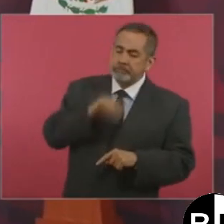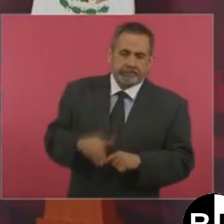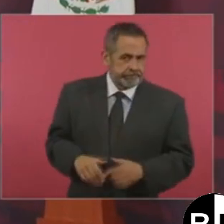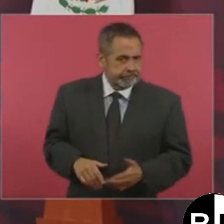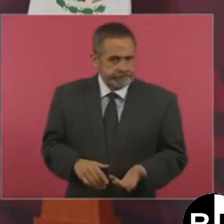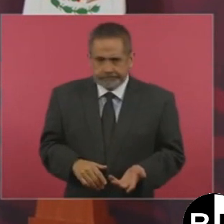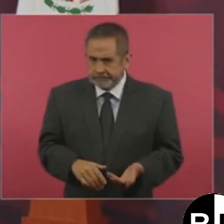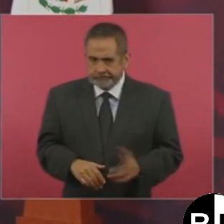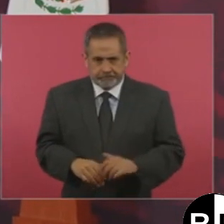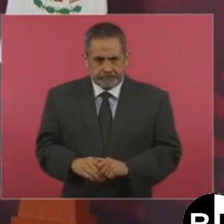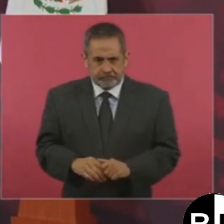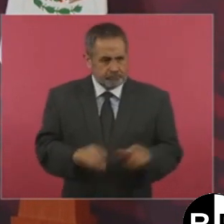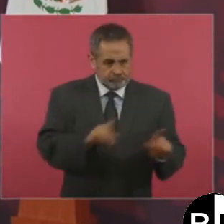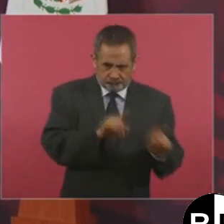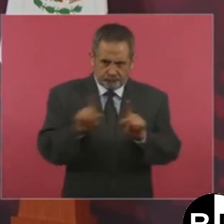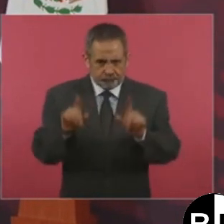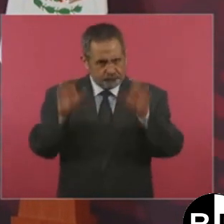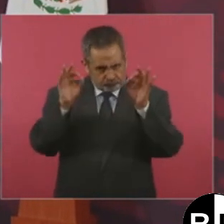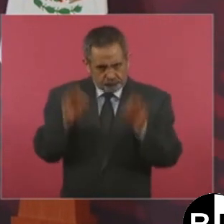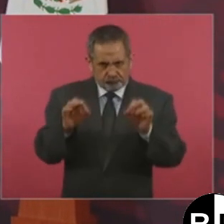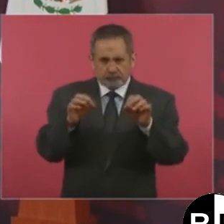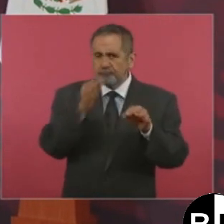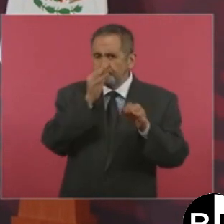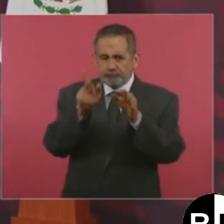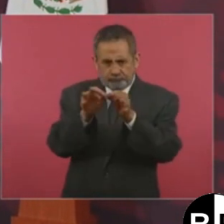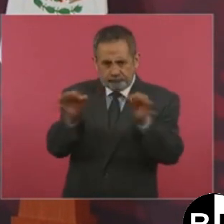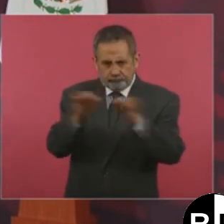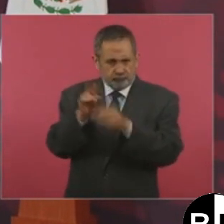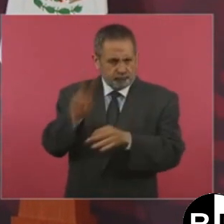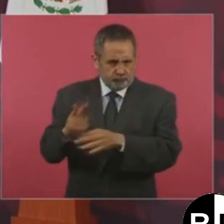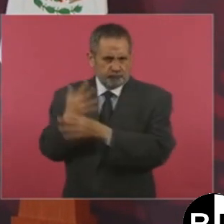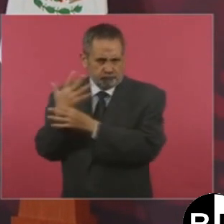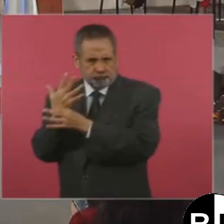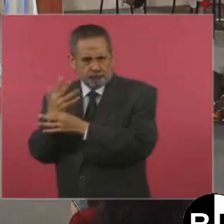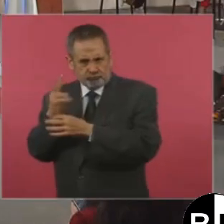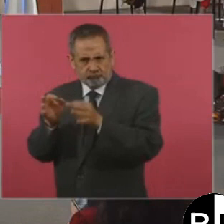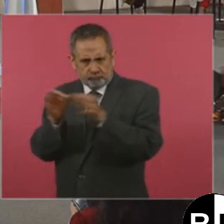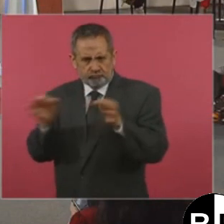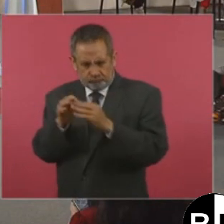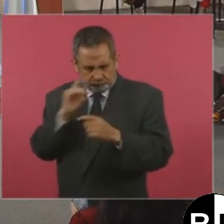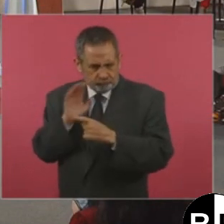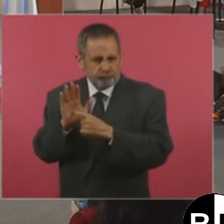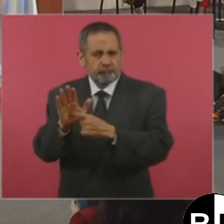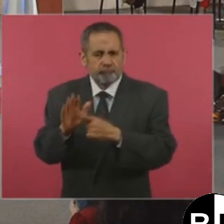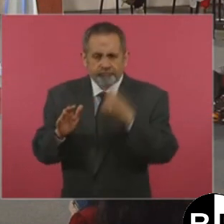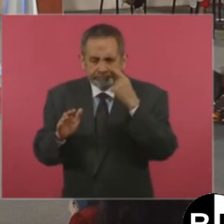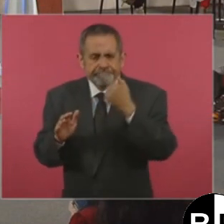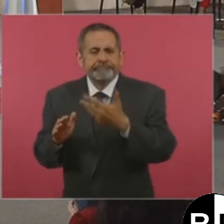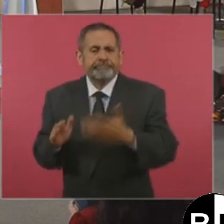qué no utilizaron lo que expresé de manera